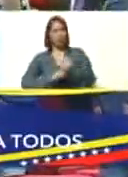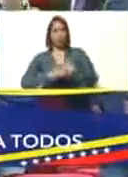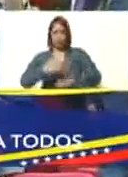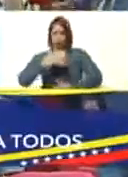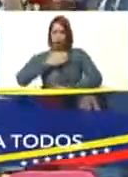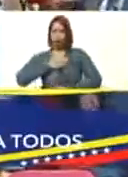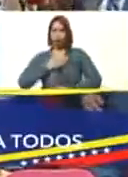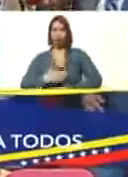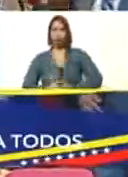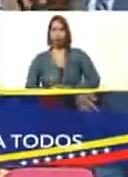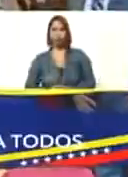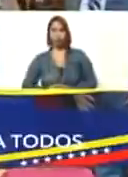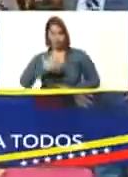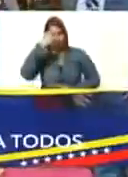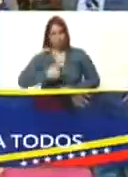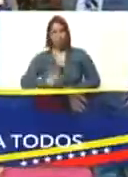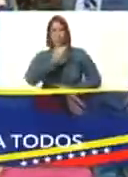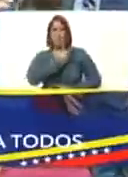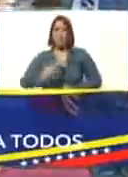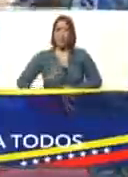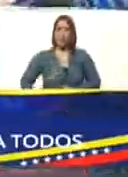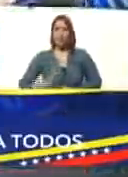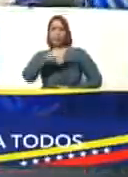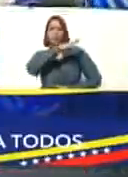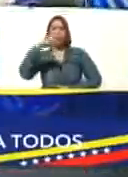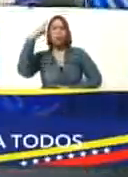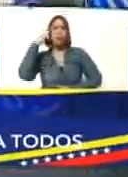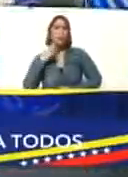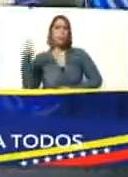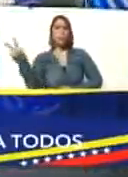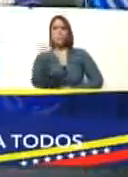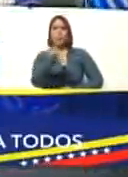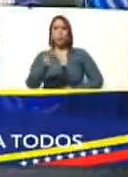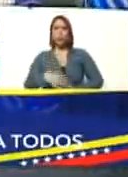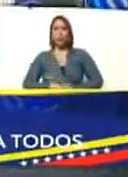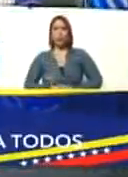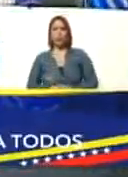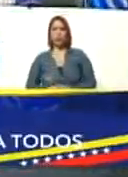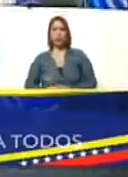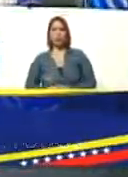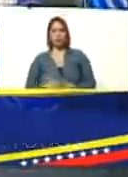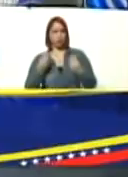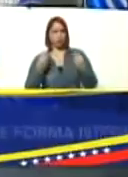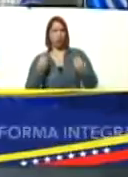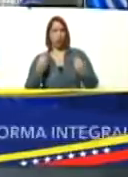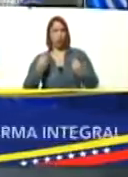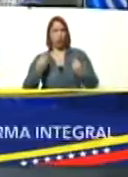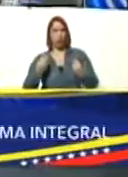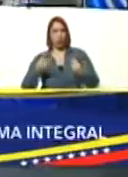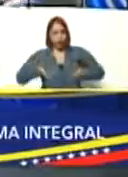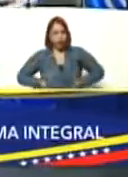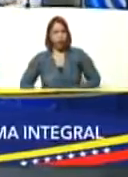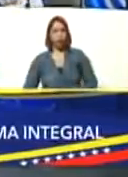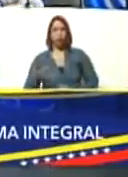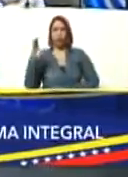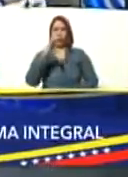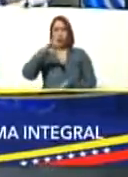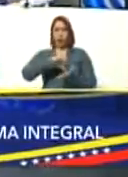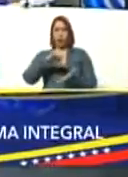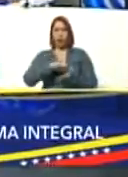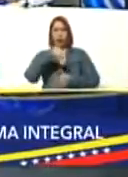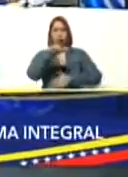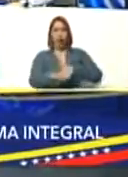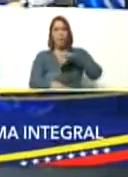como presidente de la República Bolivariana de Venezuela, como caraqueño de pura cepa, para